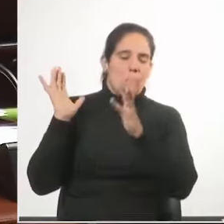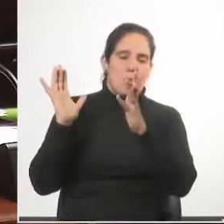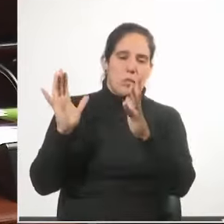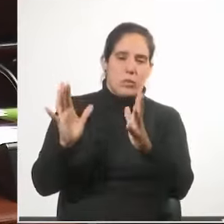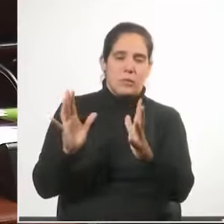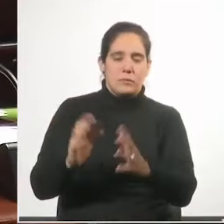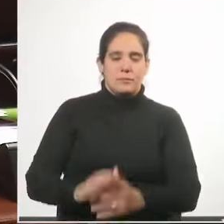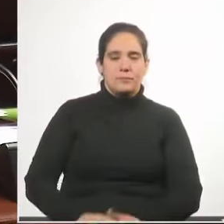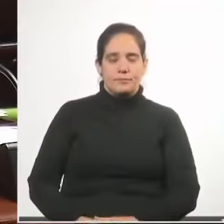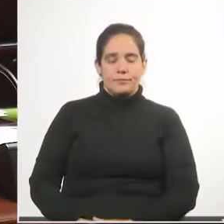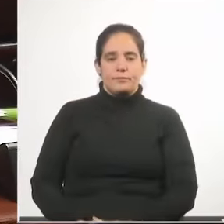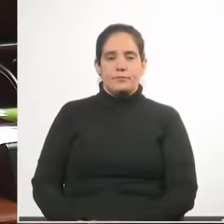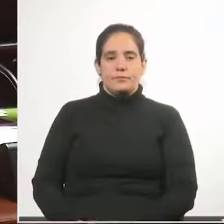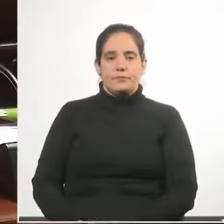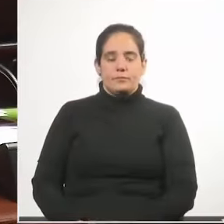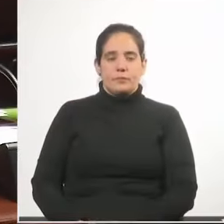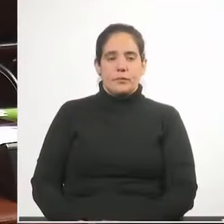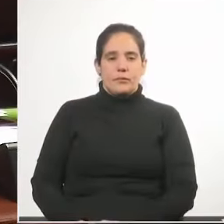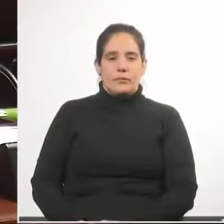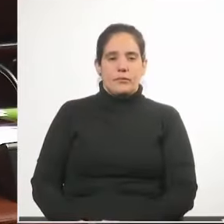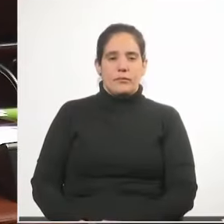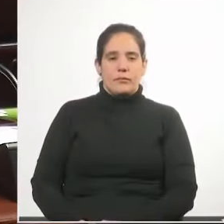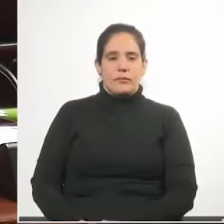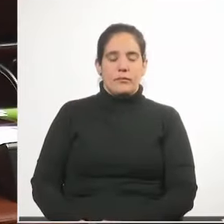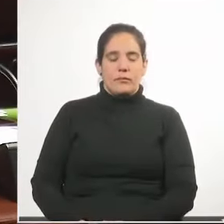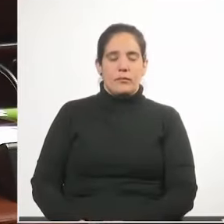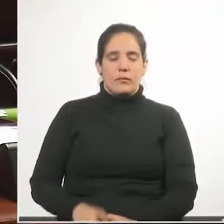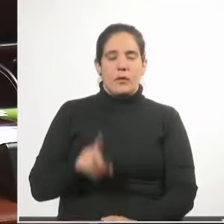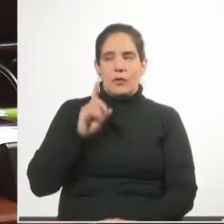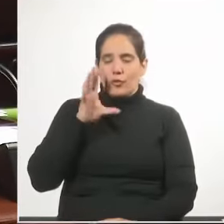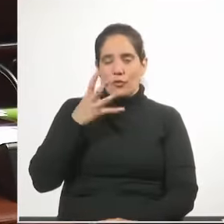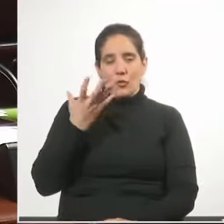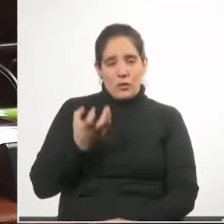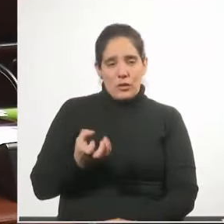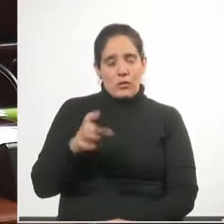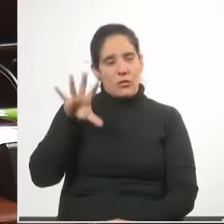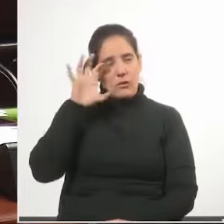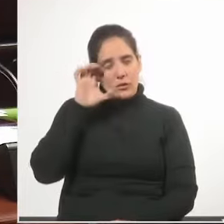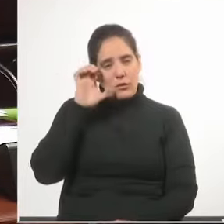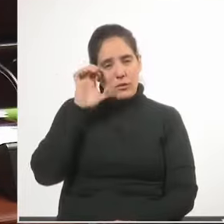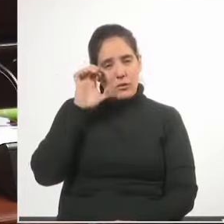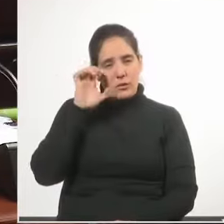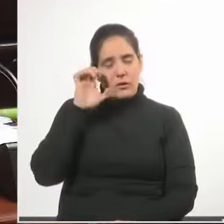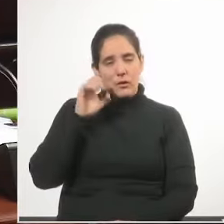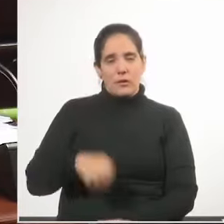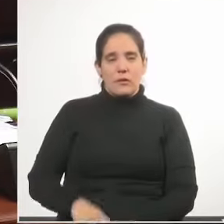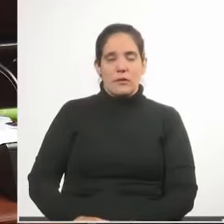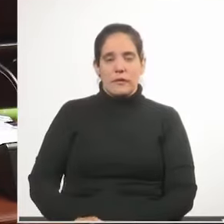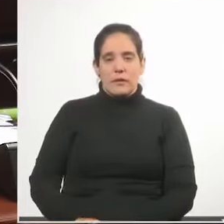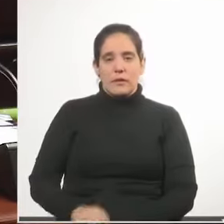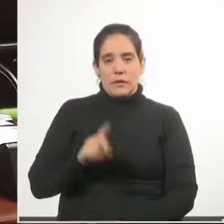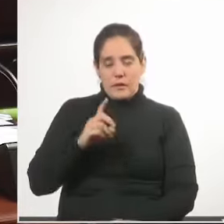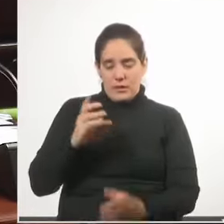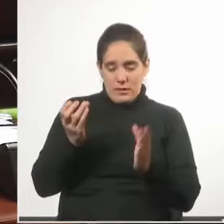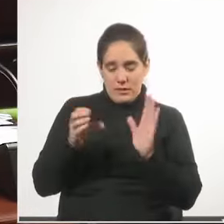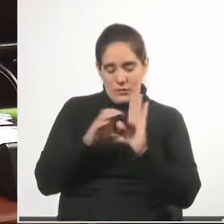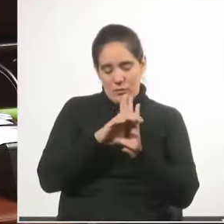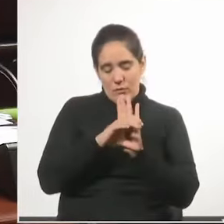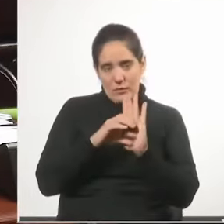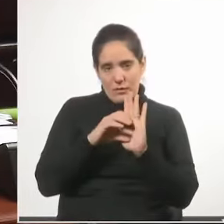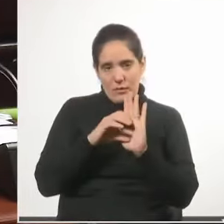sucesivas reformas. Y yo quiero recordar que en esta sección